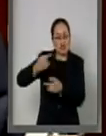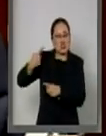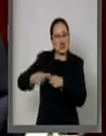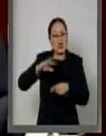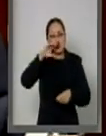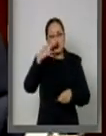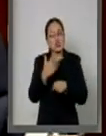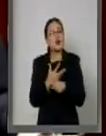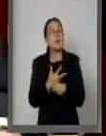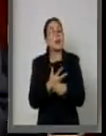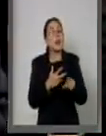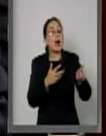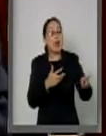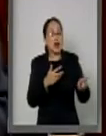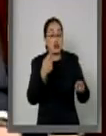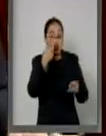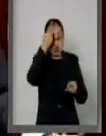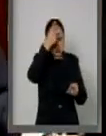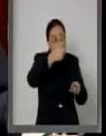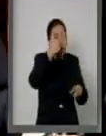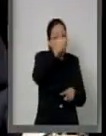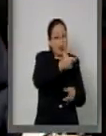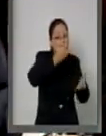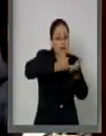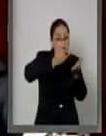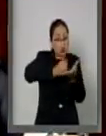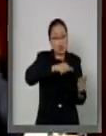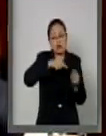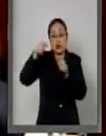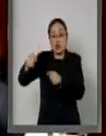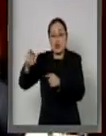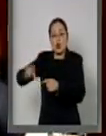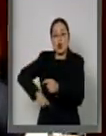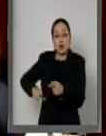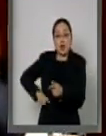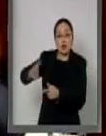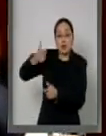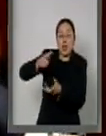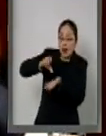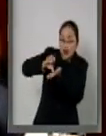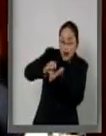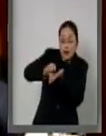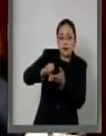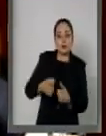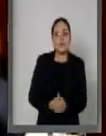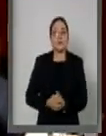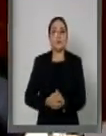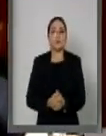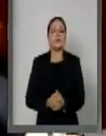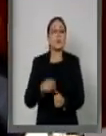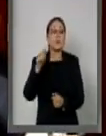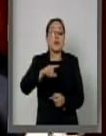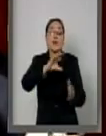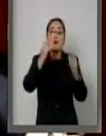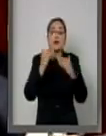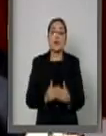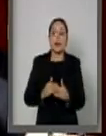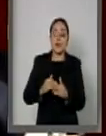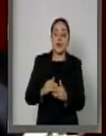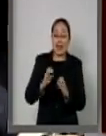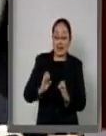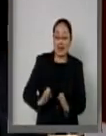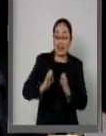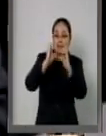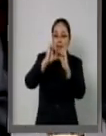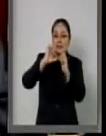el principal del endeudamiento, créditos blandos para la reedificación en el caso de edificios que